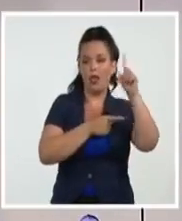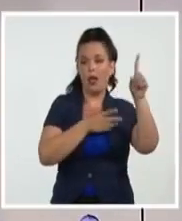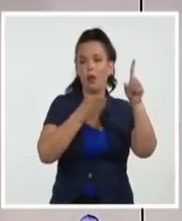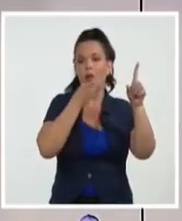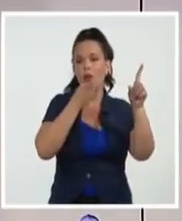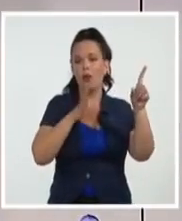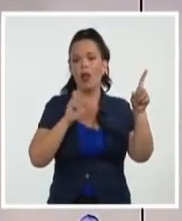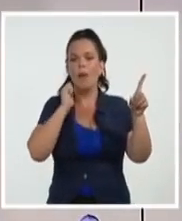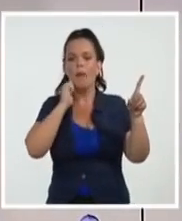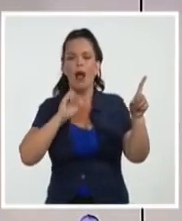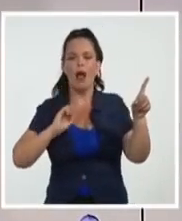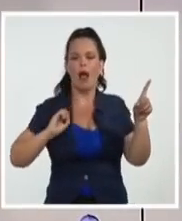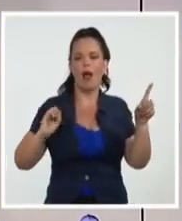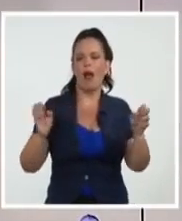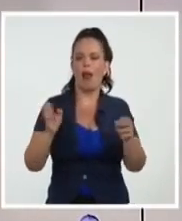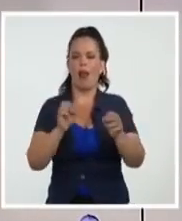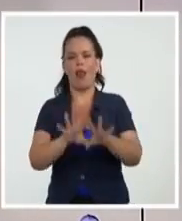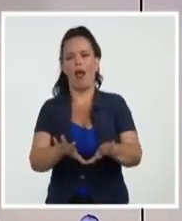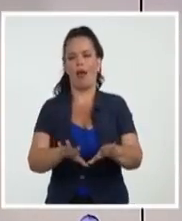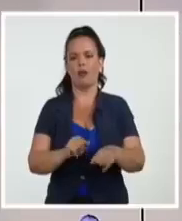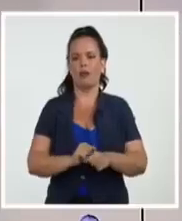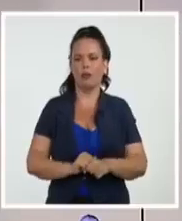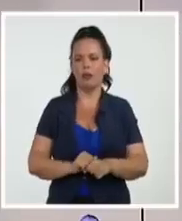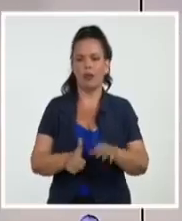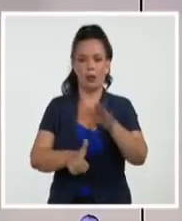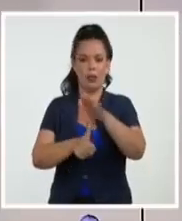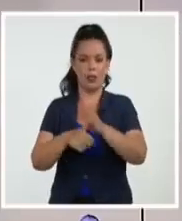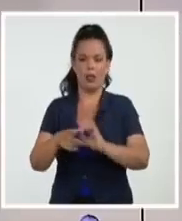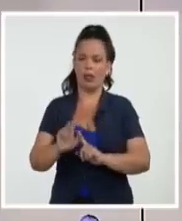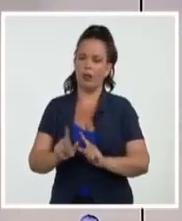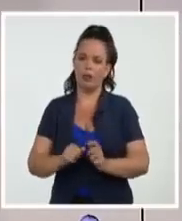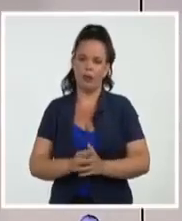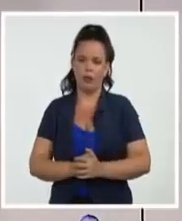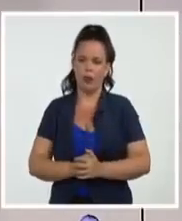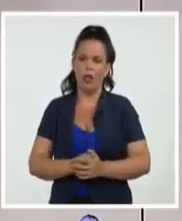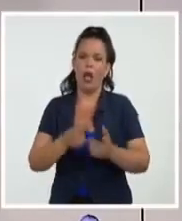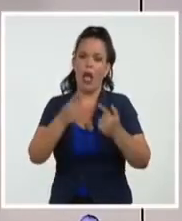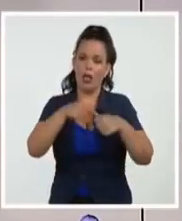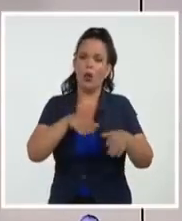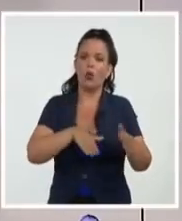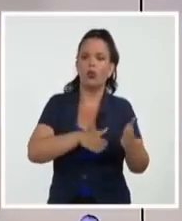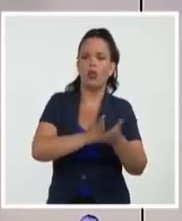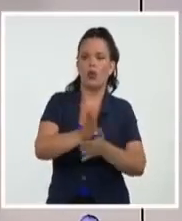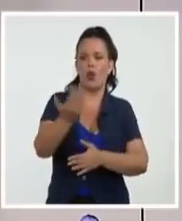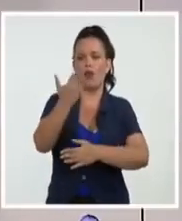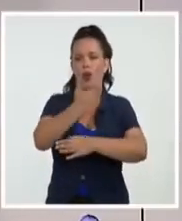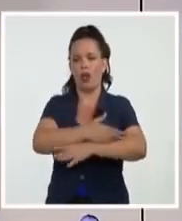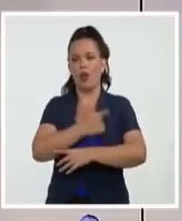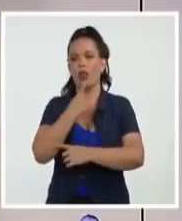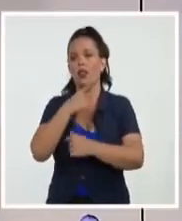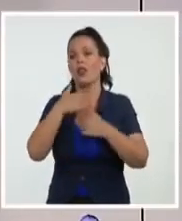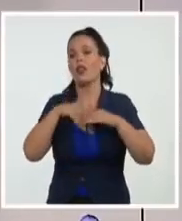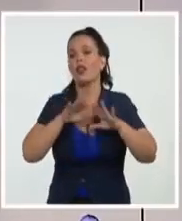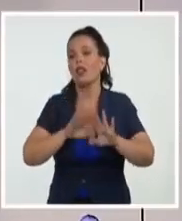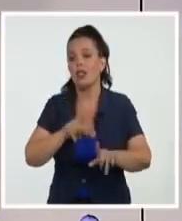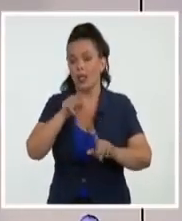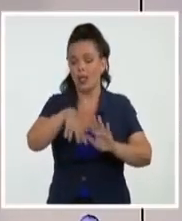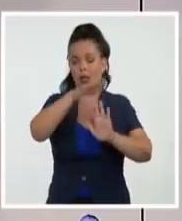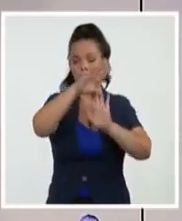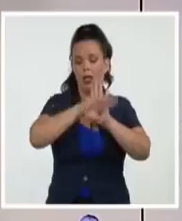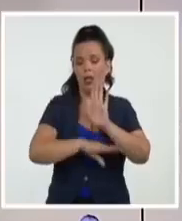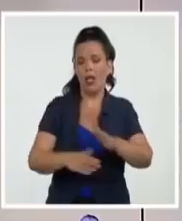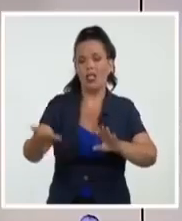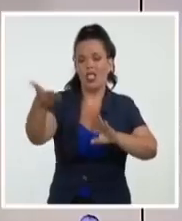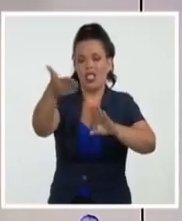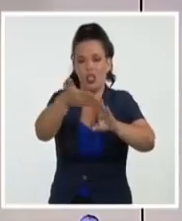continuarán aplicando el bloqueo a Cuba que con orgullo aseguran es el programa de sanciones más